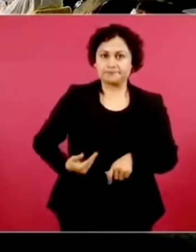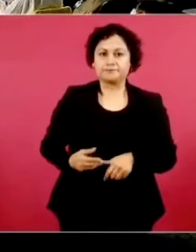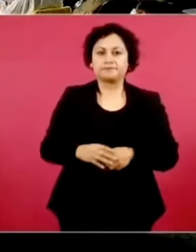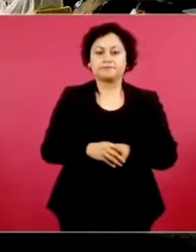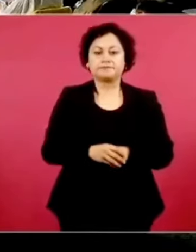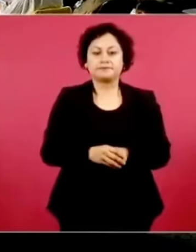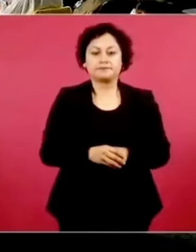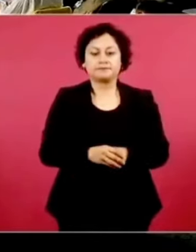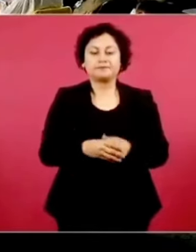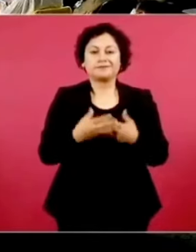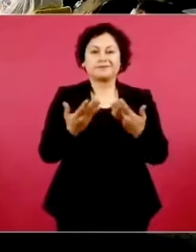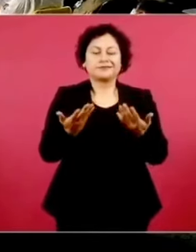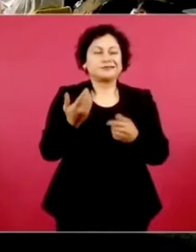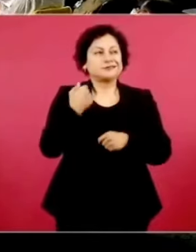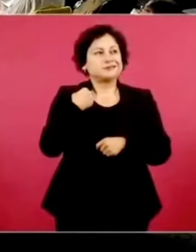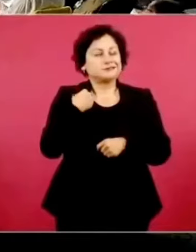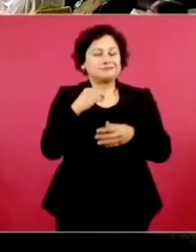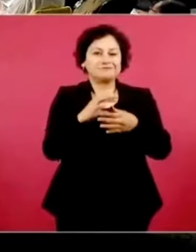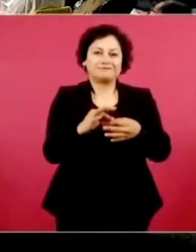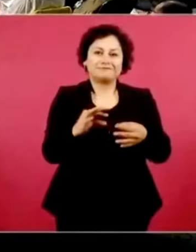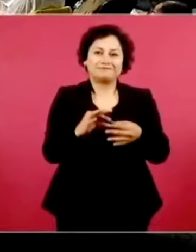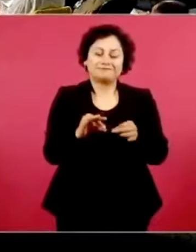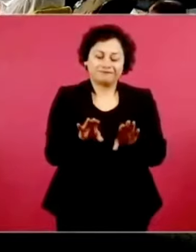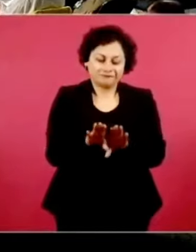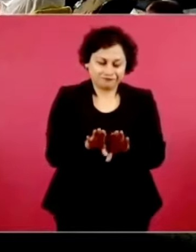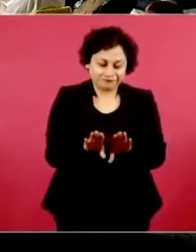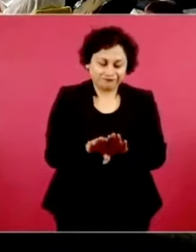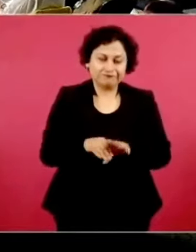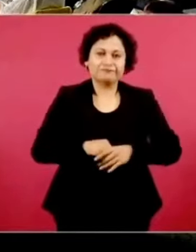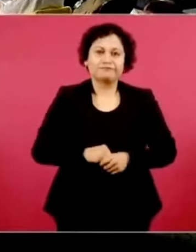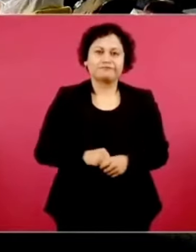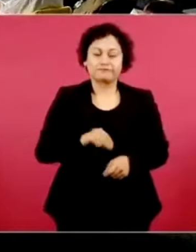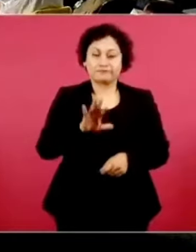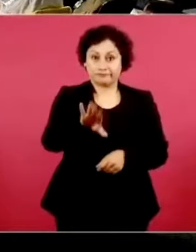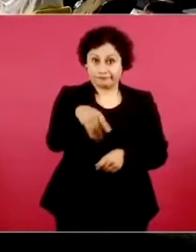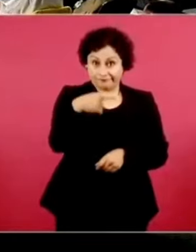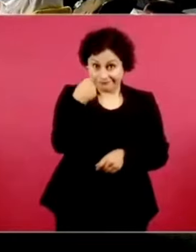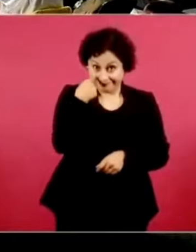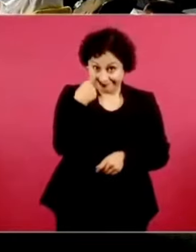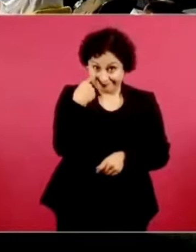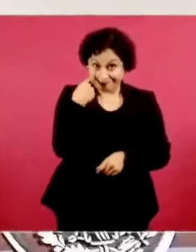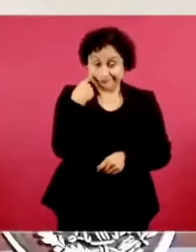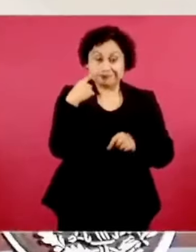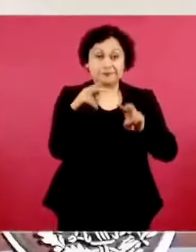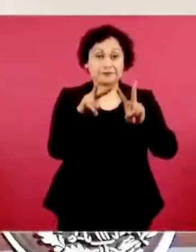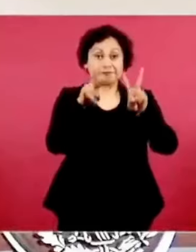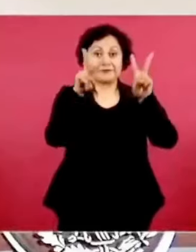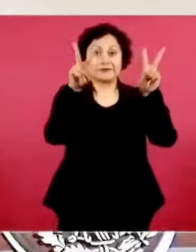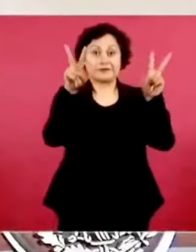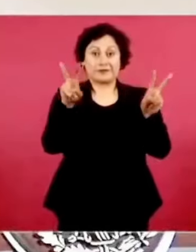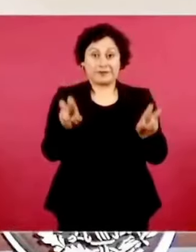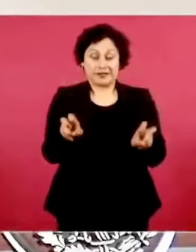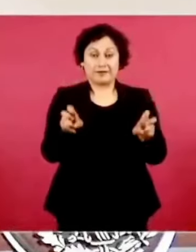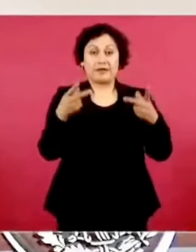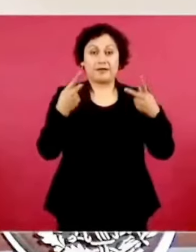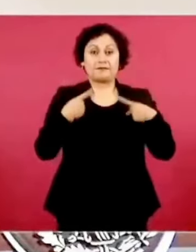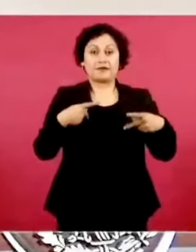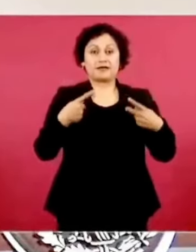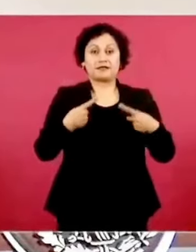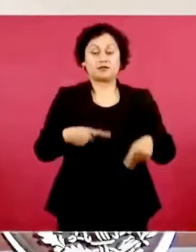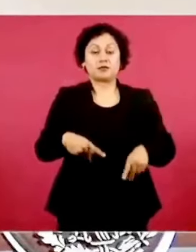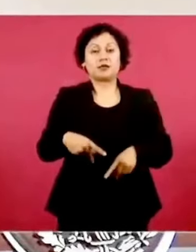A ver, ¿cómo le explico? En relación con la seguridad de candidatos y candidatas que